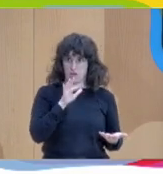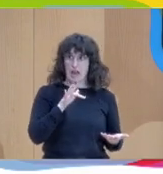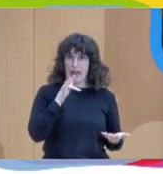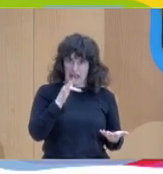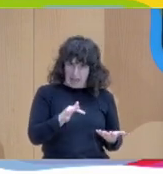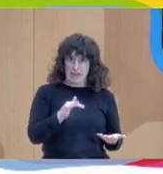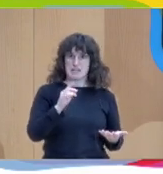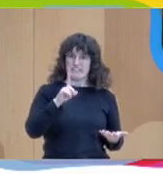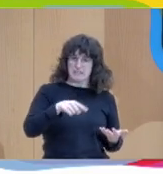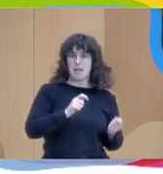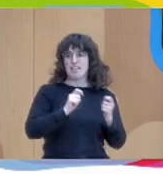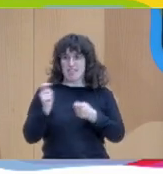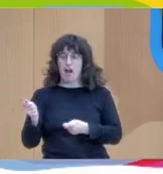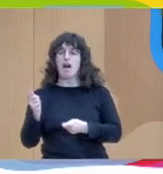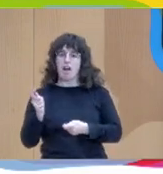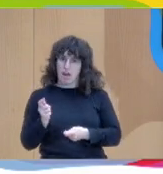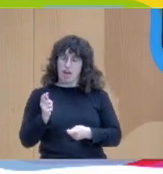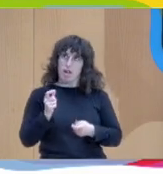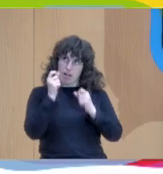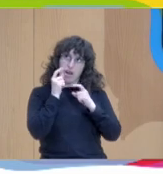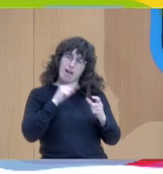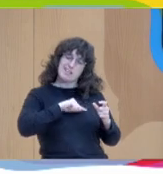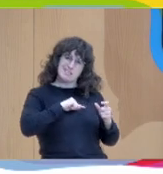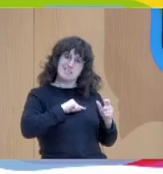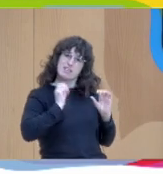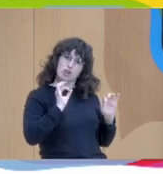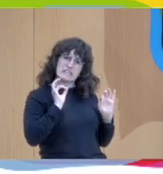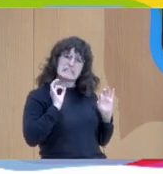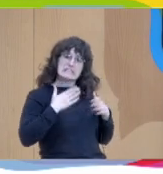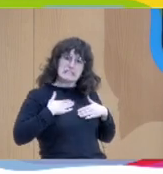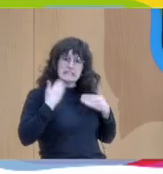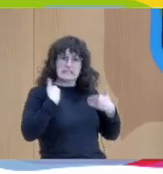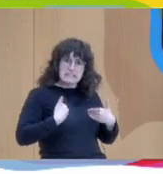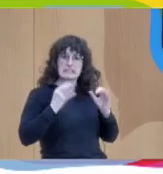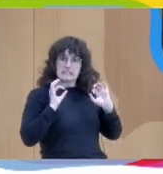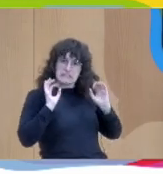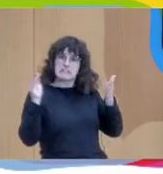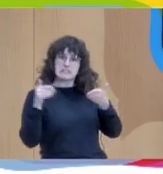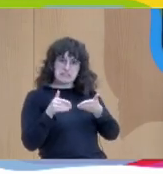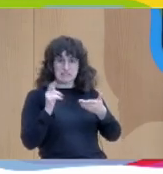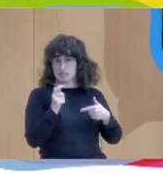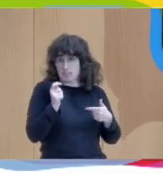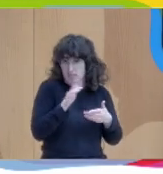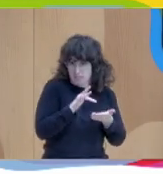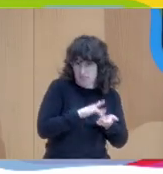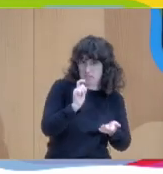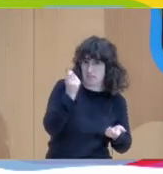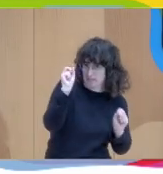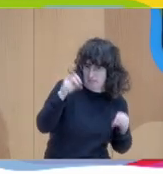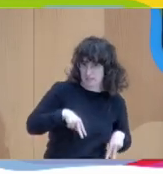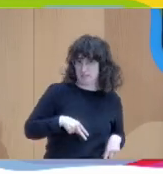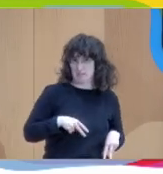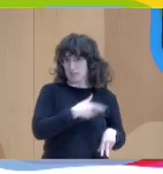así? Y muchas veces no lo conseguimos en el trabajo todas las personas que estáis aquí y trabajáis en lo social